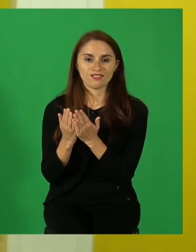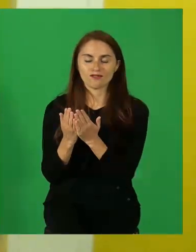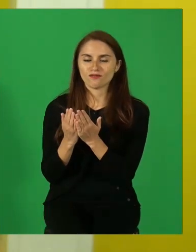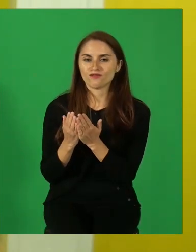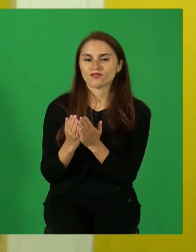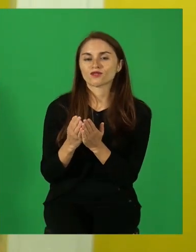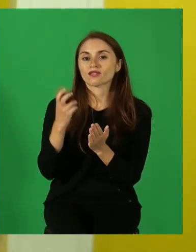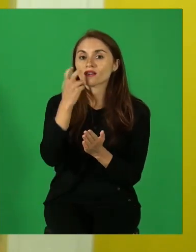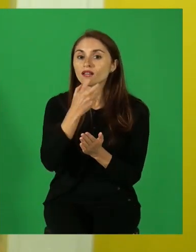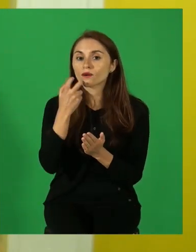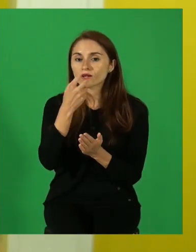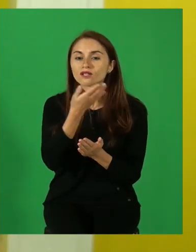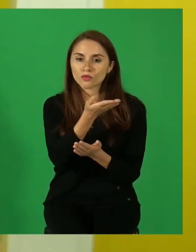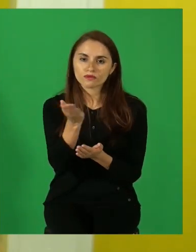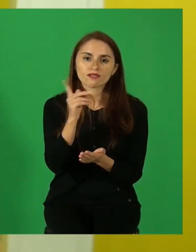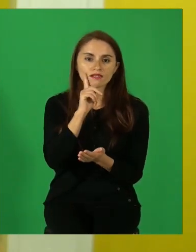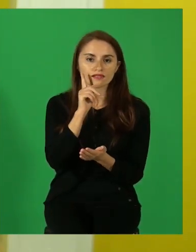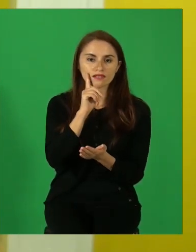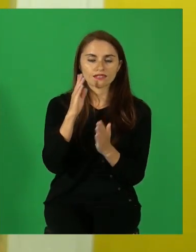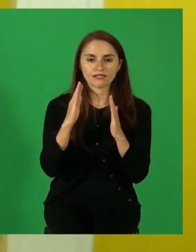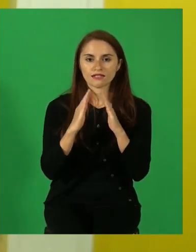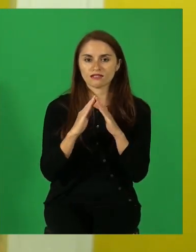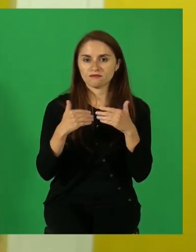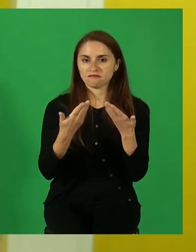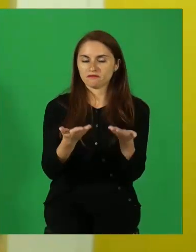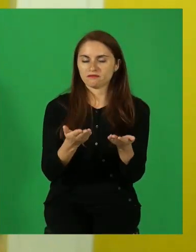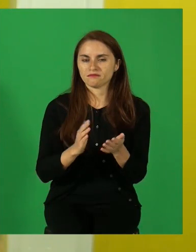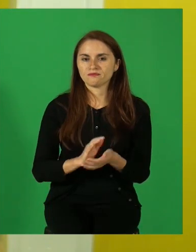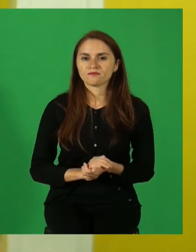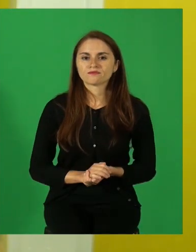del estudiante que ustedes tienen en su poder. Bien,